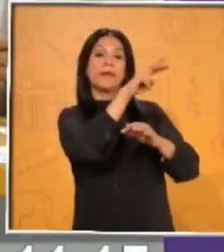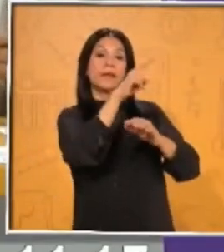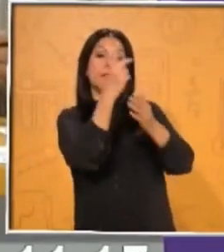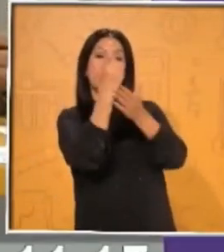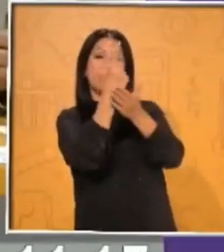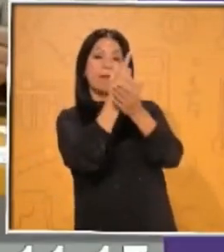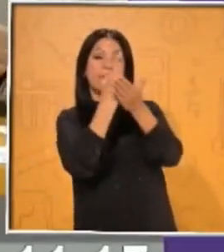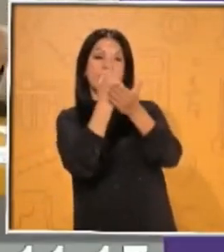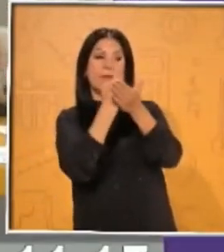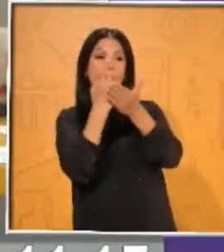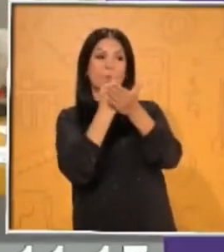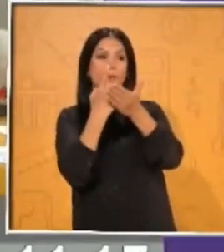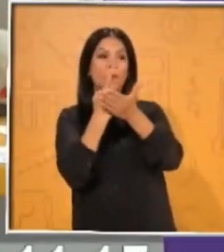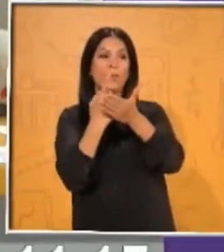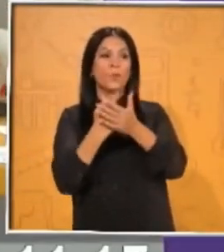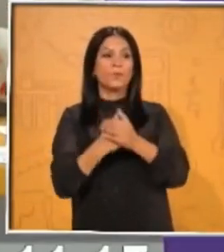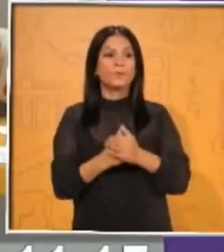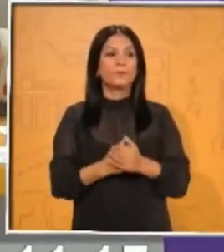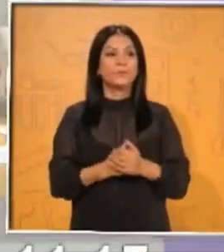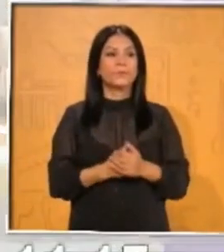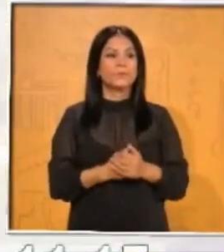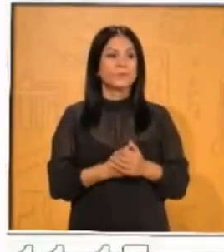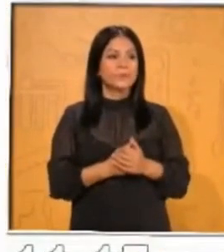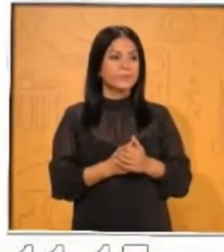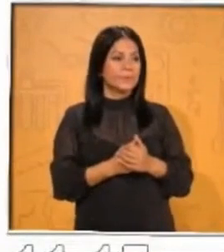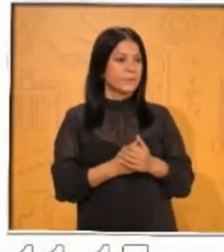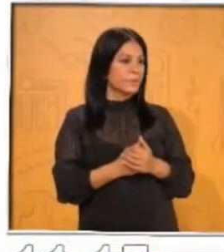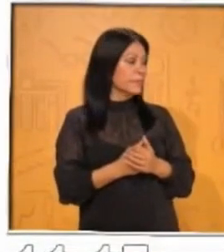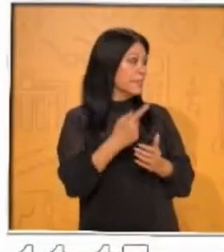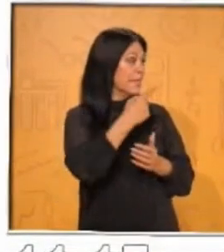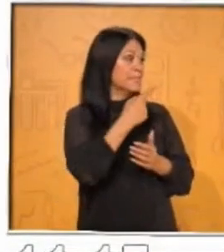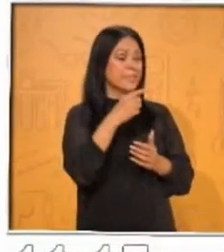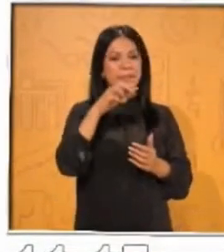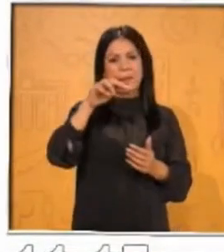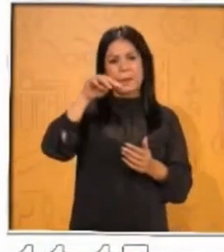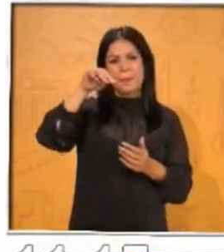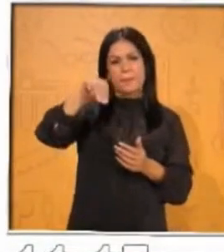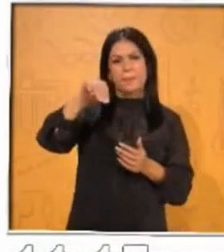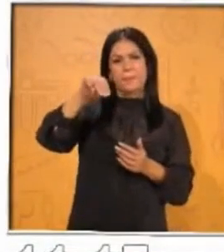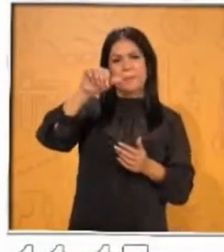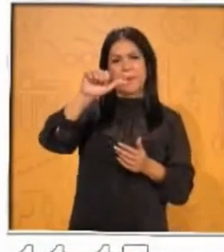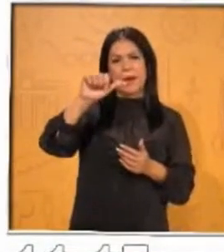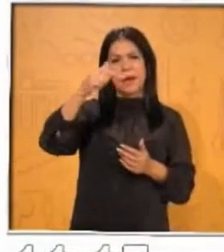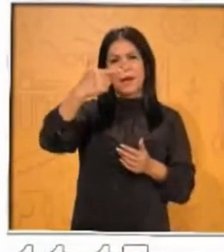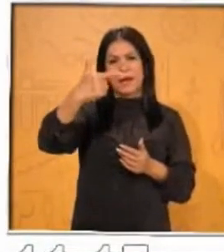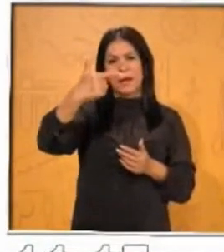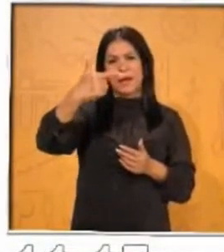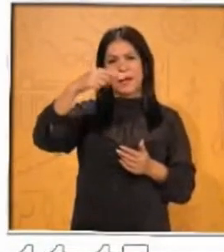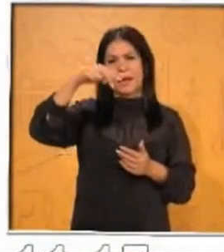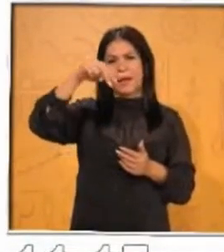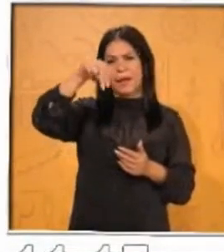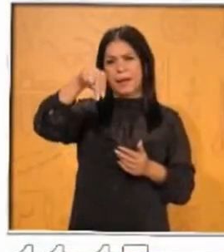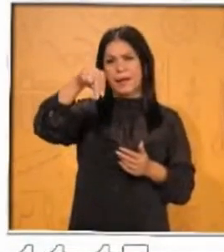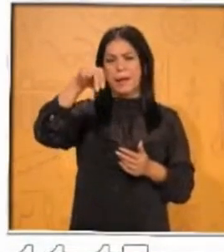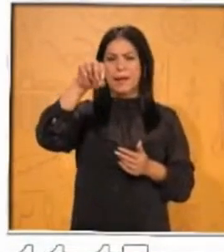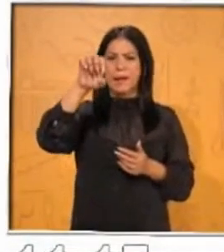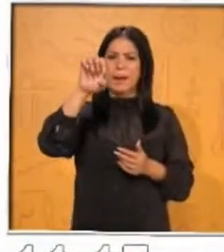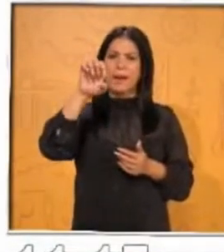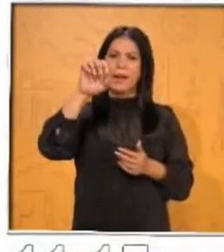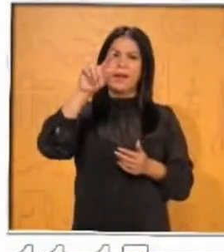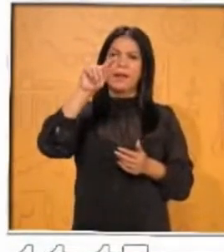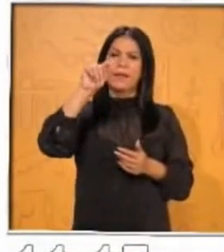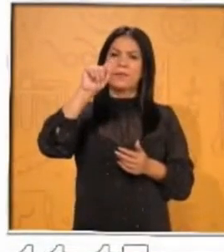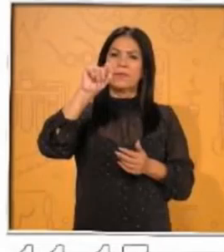vamos a observarla y bueno, esta es el magnetismo. Para las personas que nos están escuchando en radio, es una pequeña